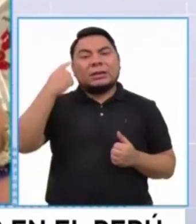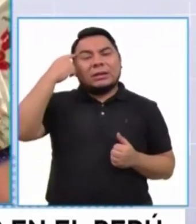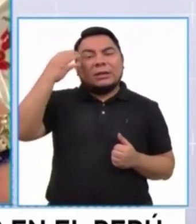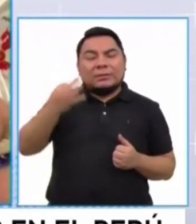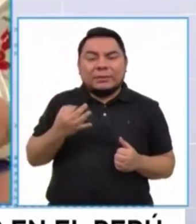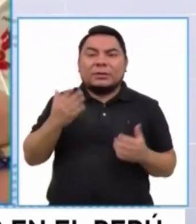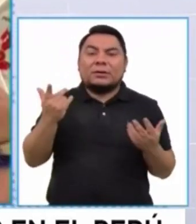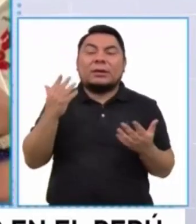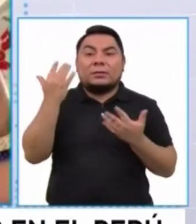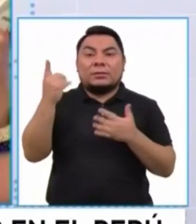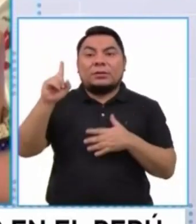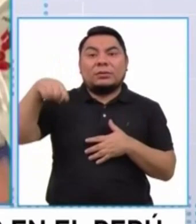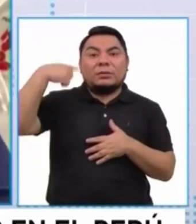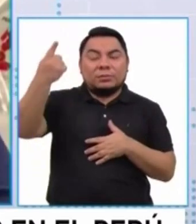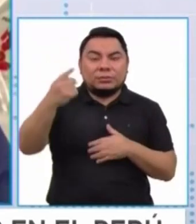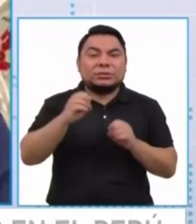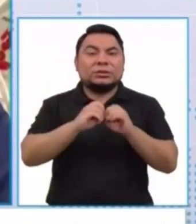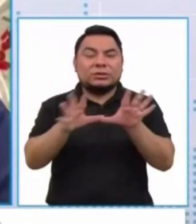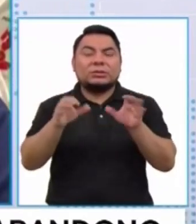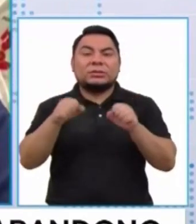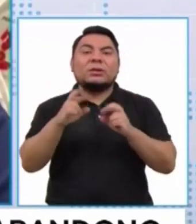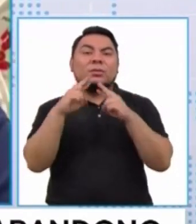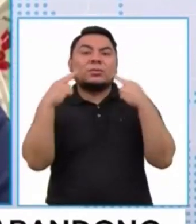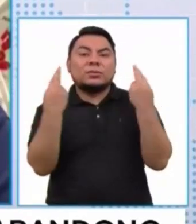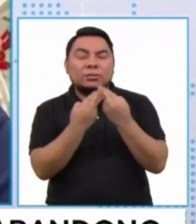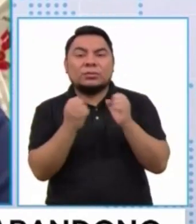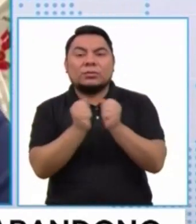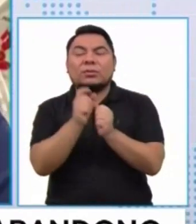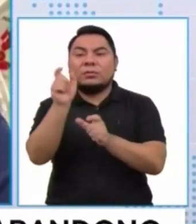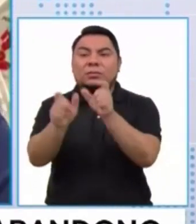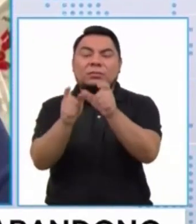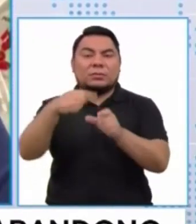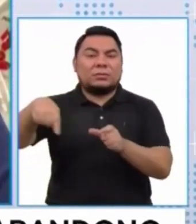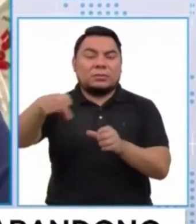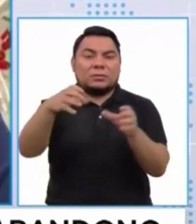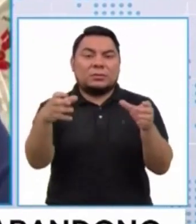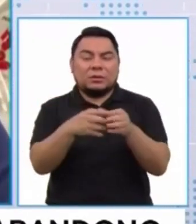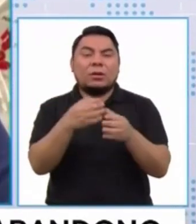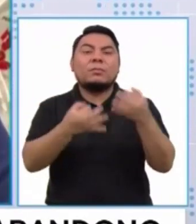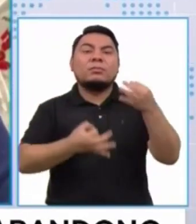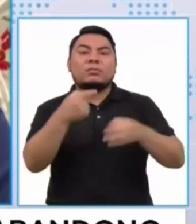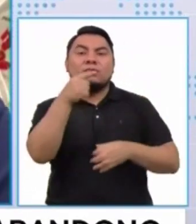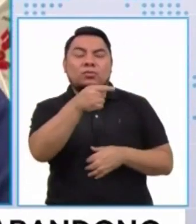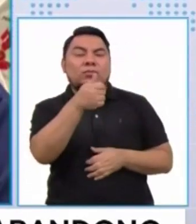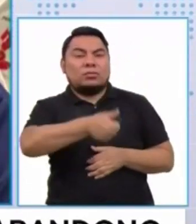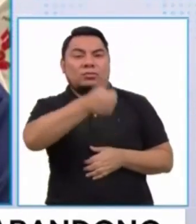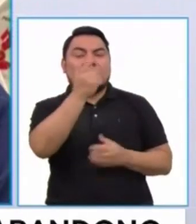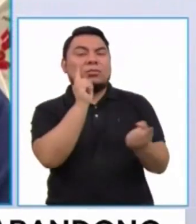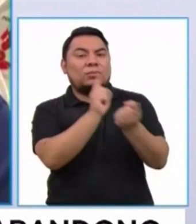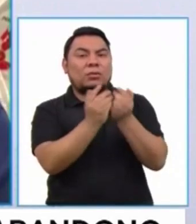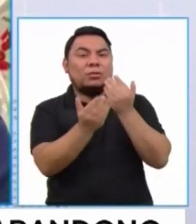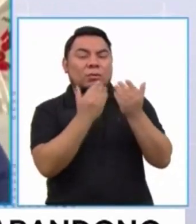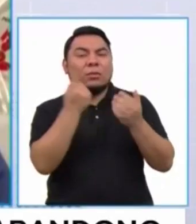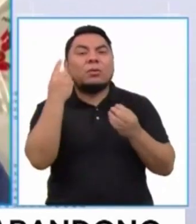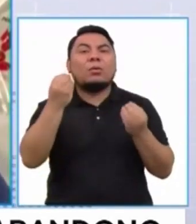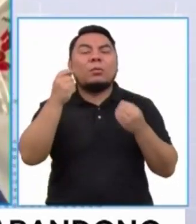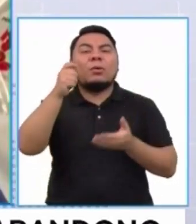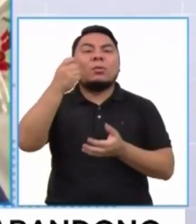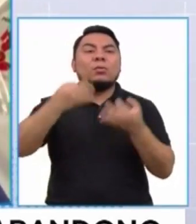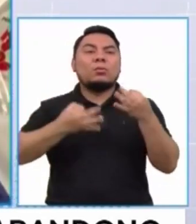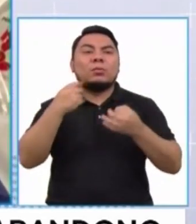tener los próximos días una reunión con el presidente del Poder Judicial para crear los juzgados de adopción.